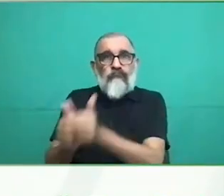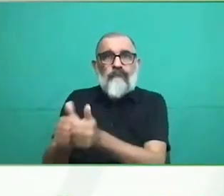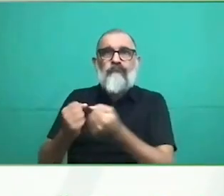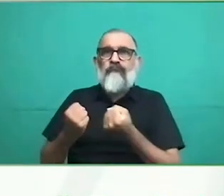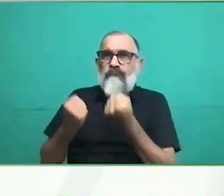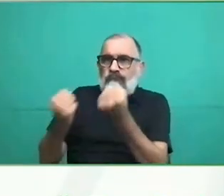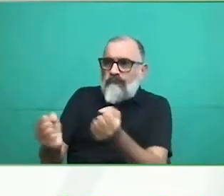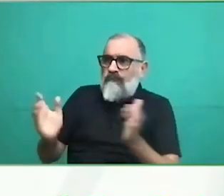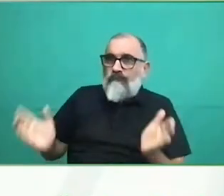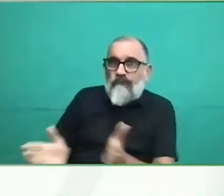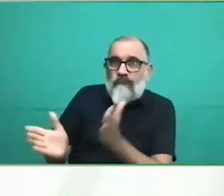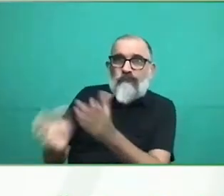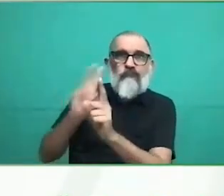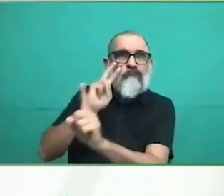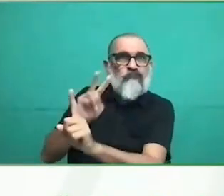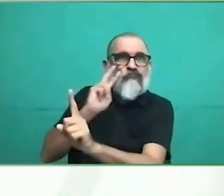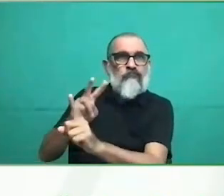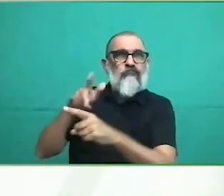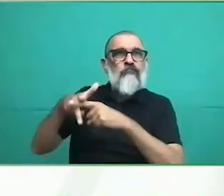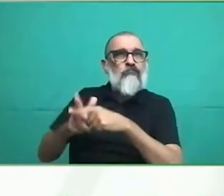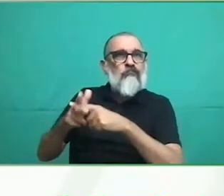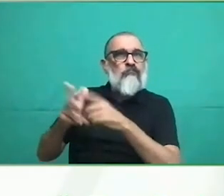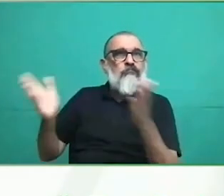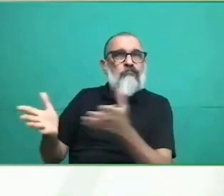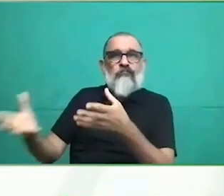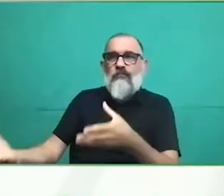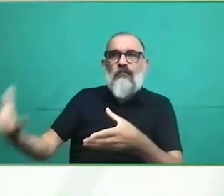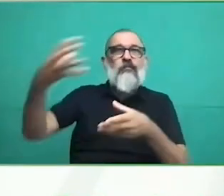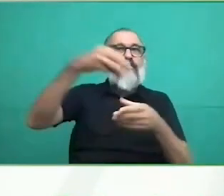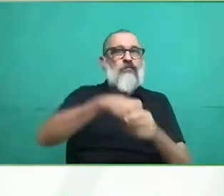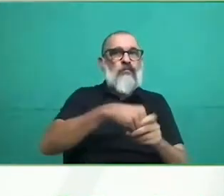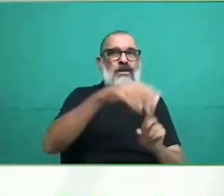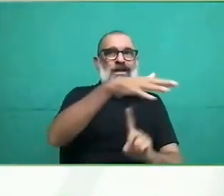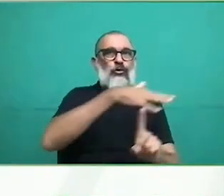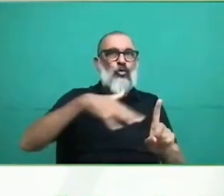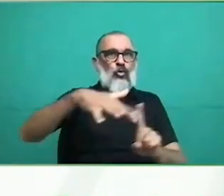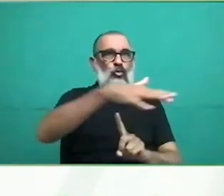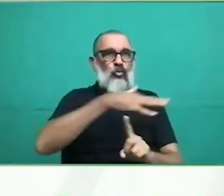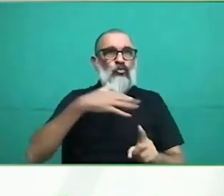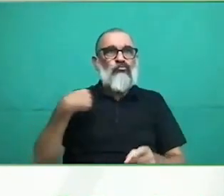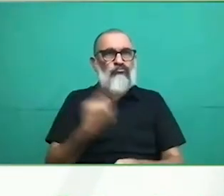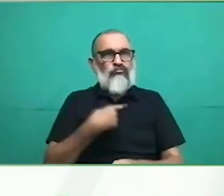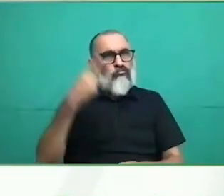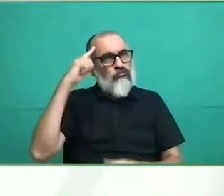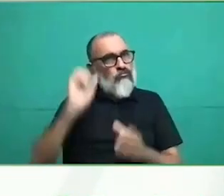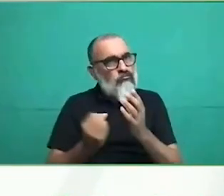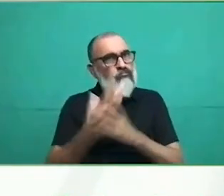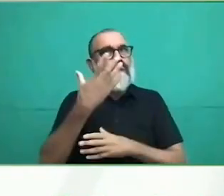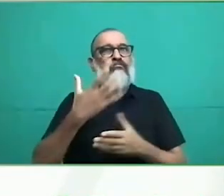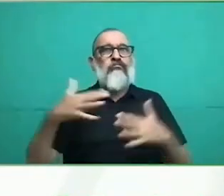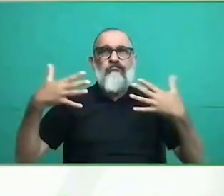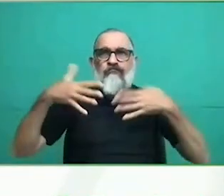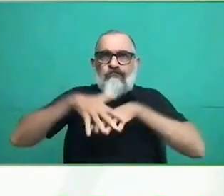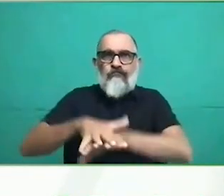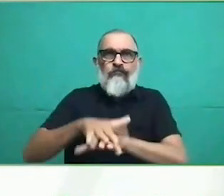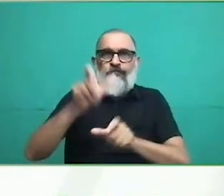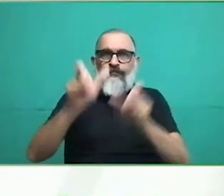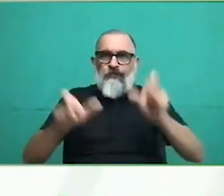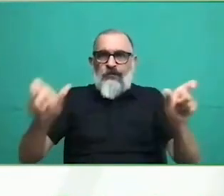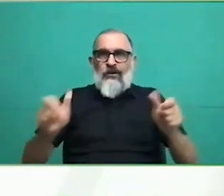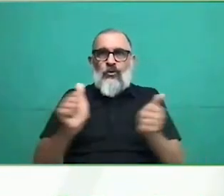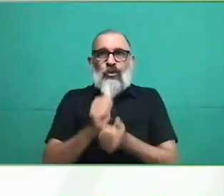opción. Claro, en el momento que fuimos concebidos no había tampoco otras figuras que tuvieran estas